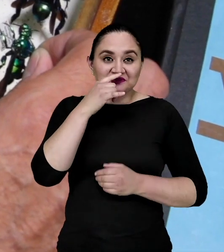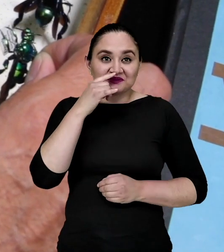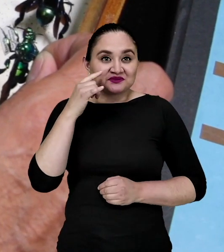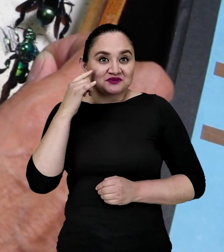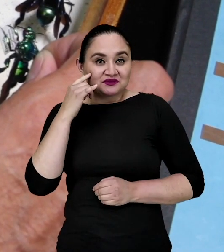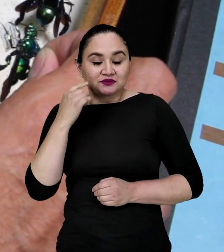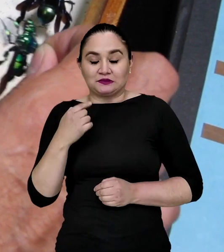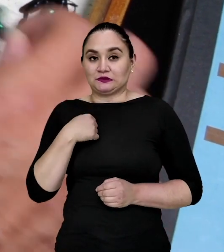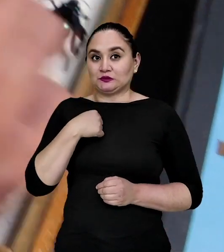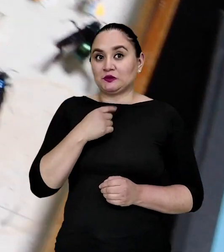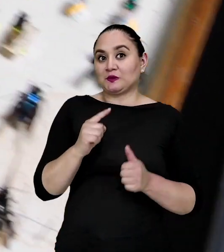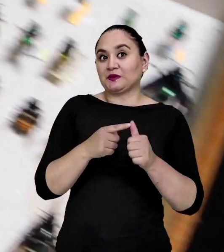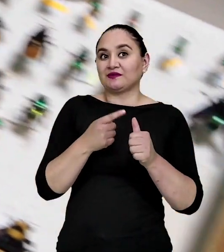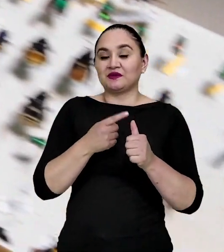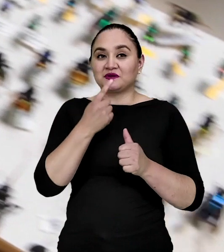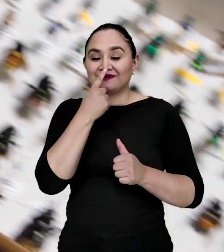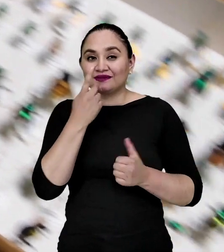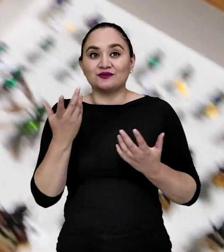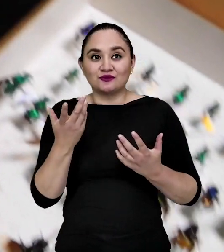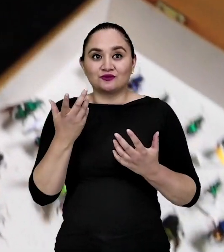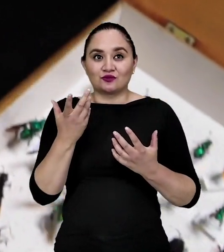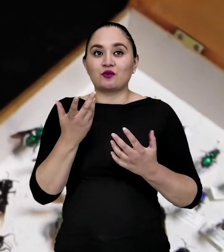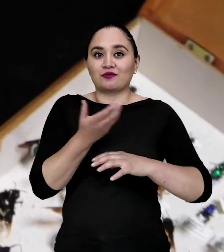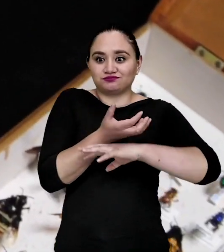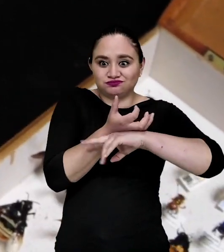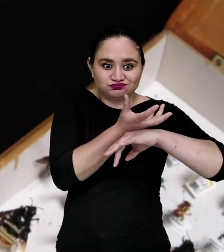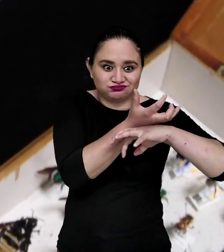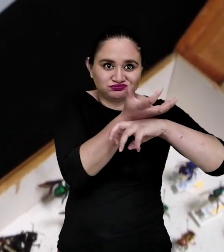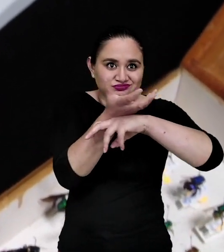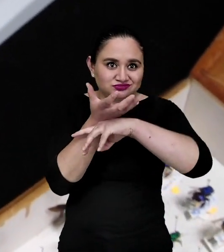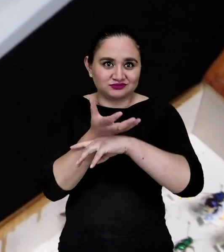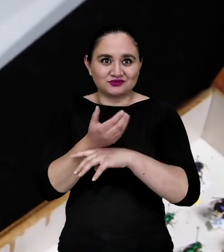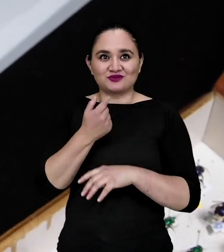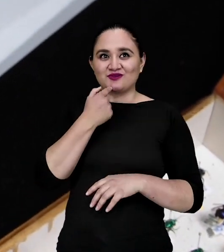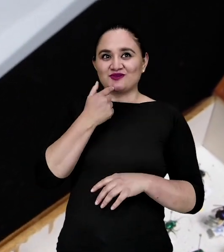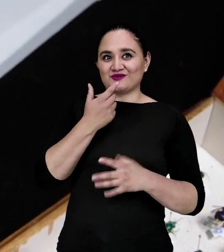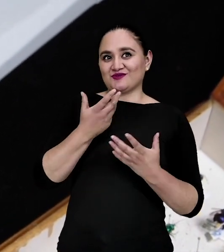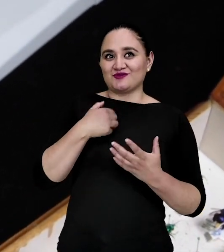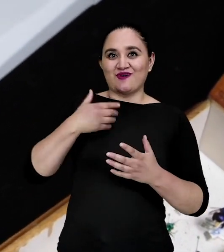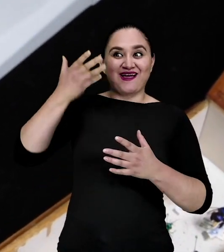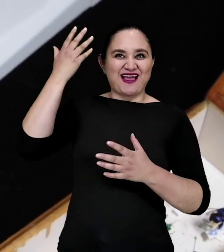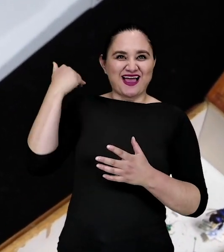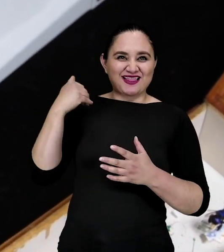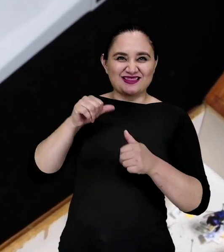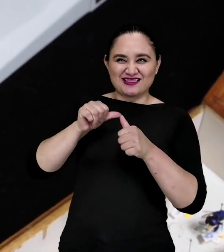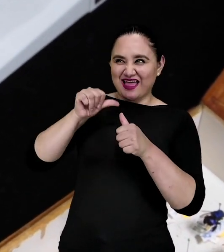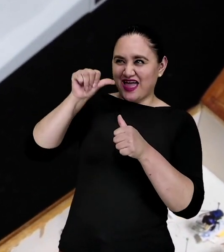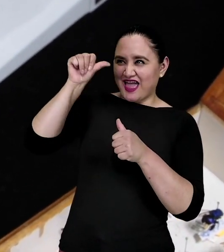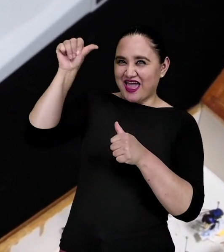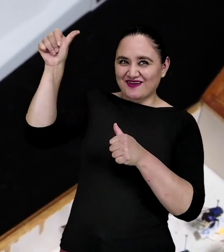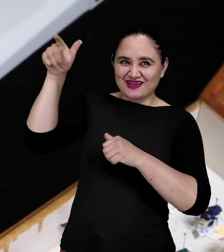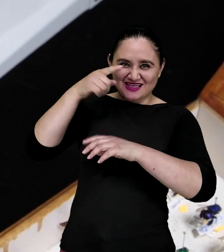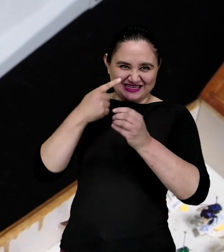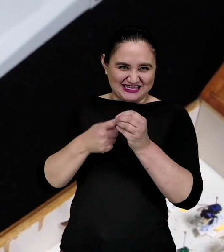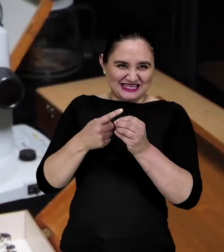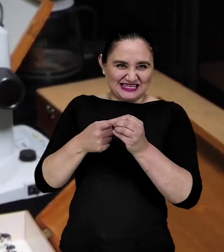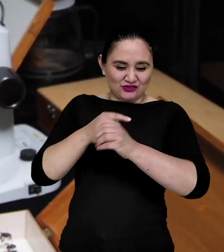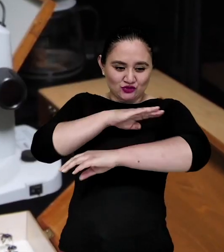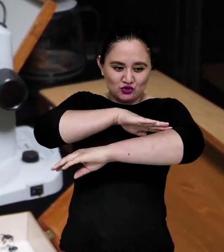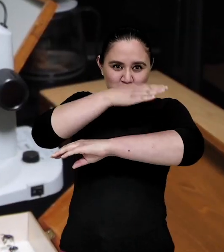me empecé a interesar en los insectos, en las lagartijas. Yo vivía en las casas en el tiempo en que la occidental todavía no estaba construida.